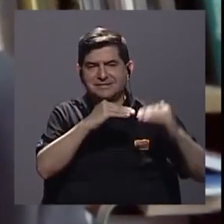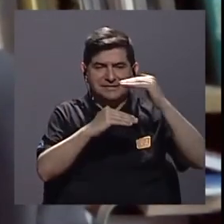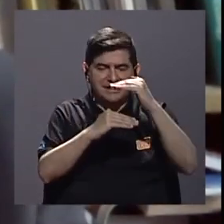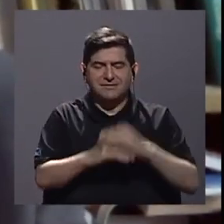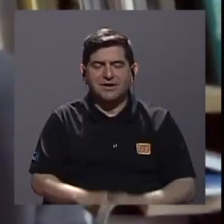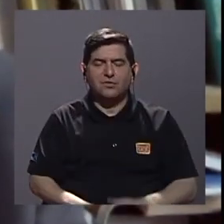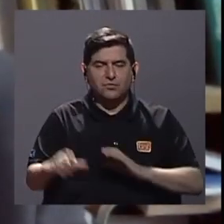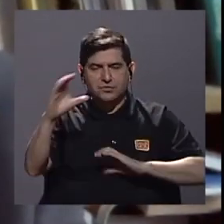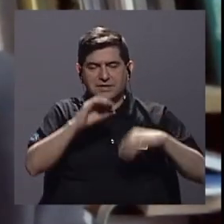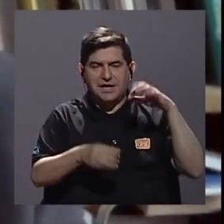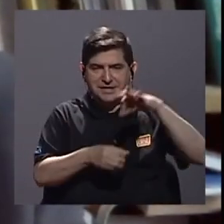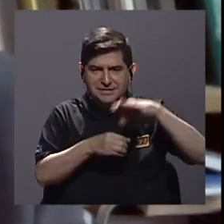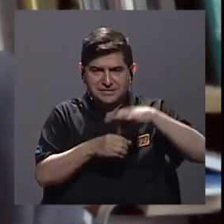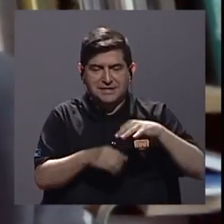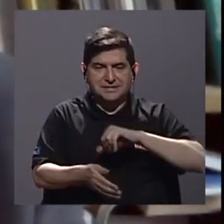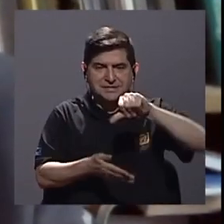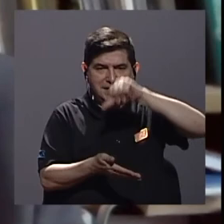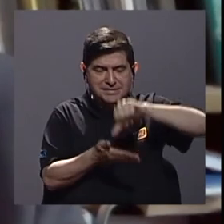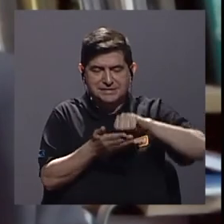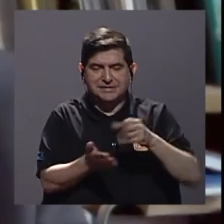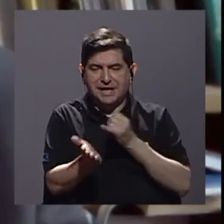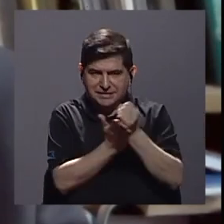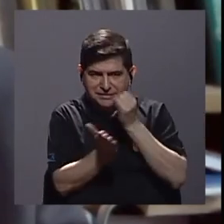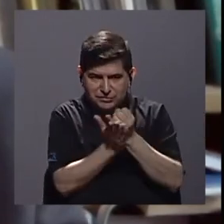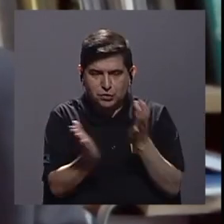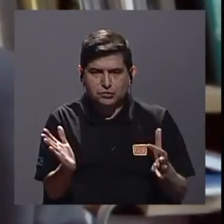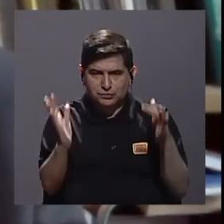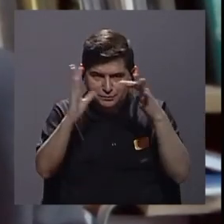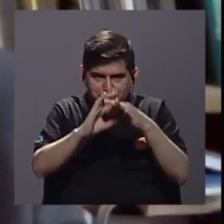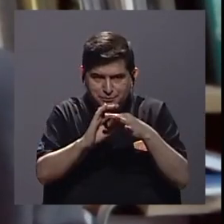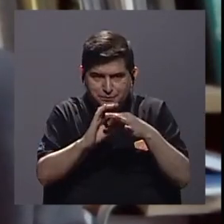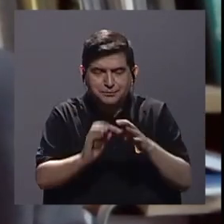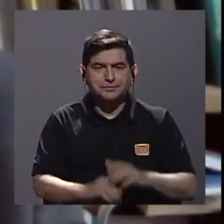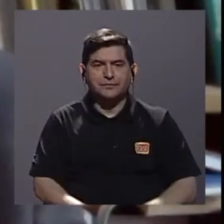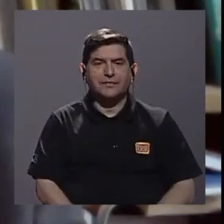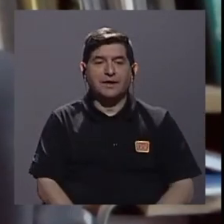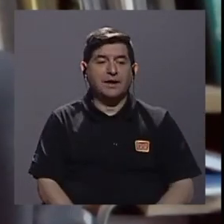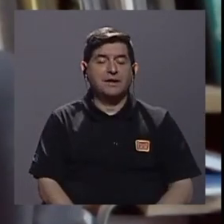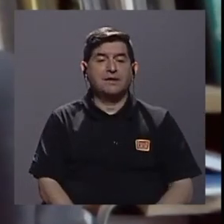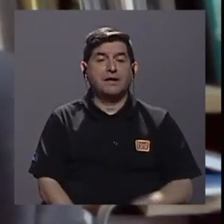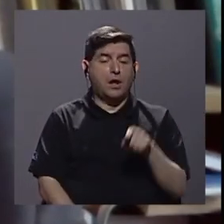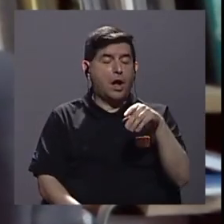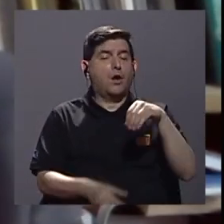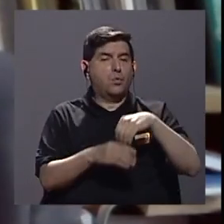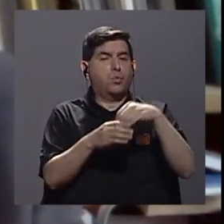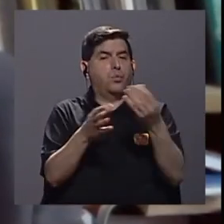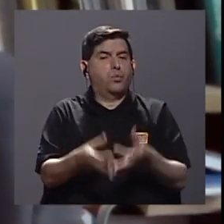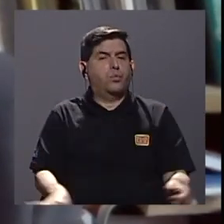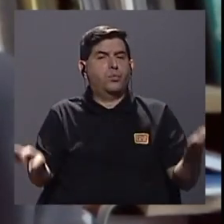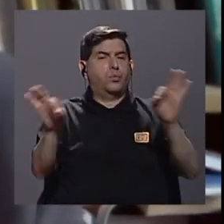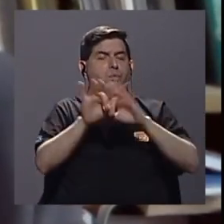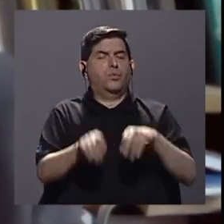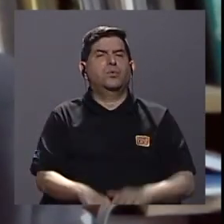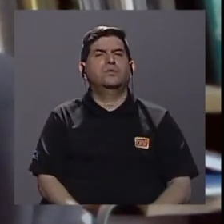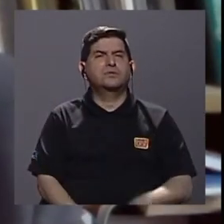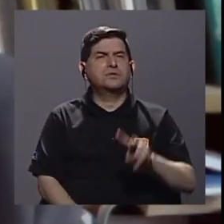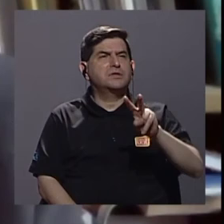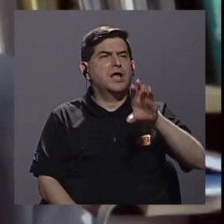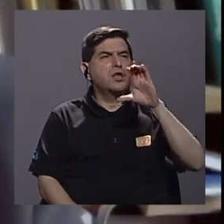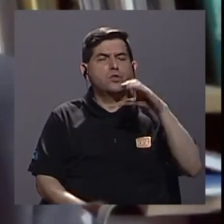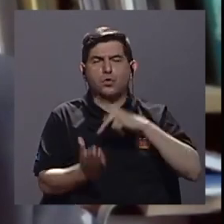centros de investigación asistidos a ello han hecho un gran aporte de esos 200